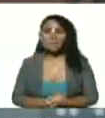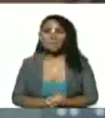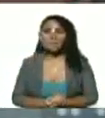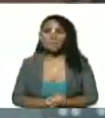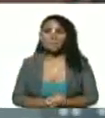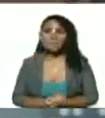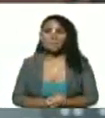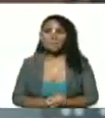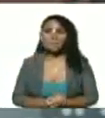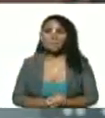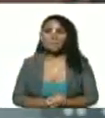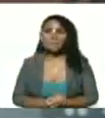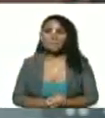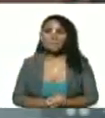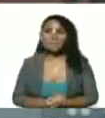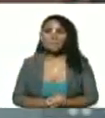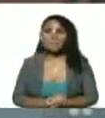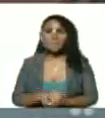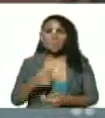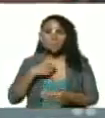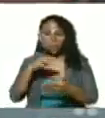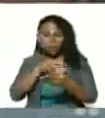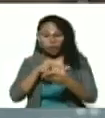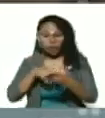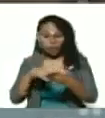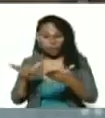estoy leyendo mensajes que me envían